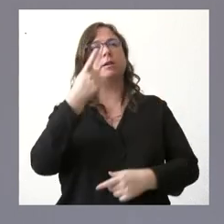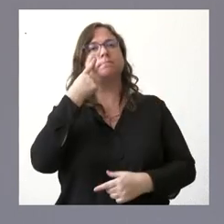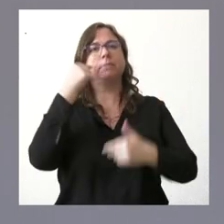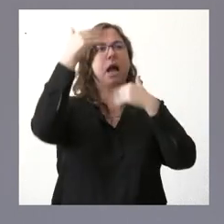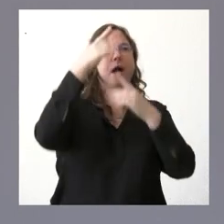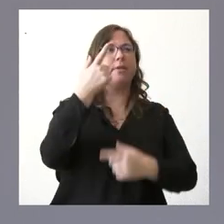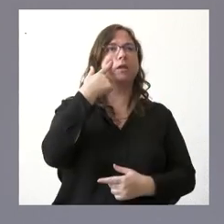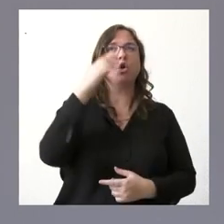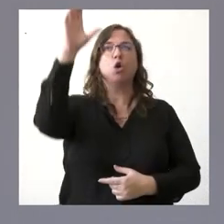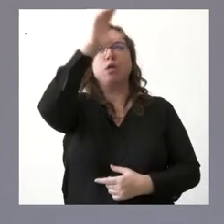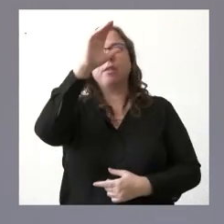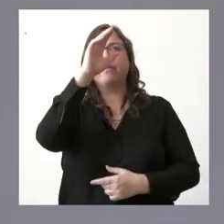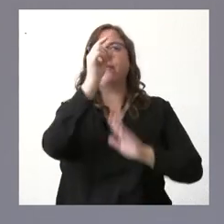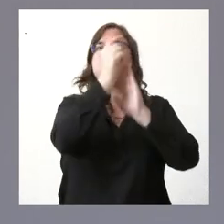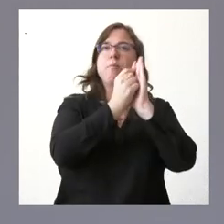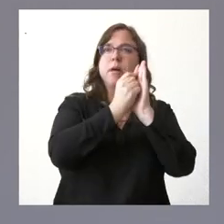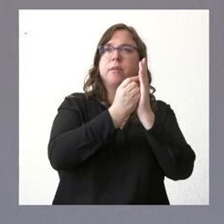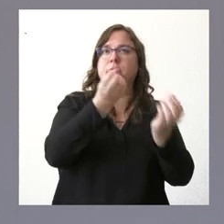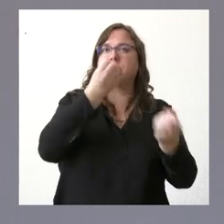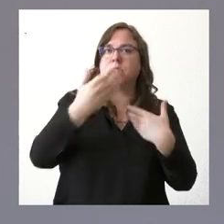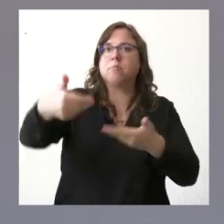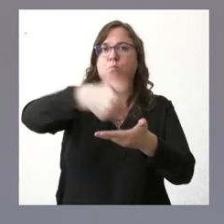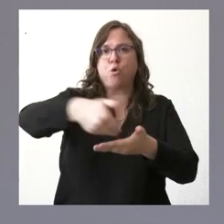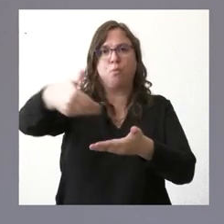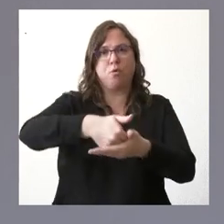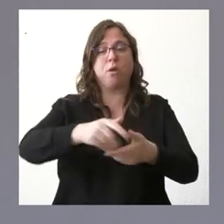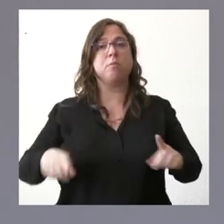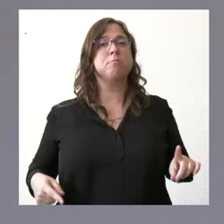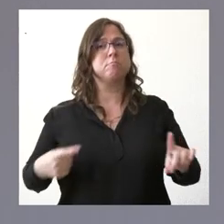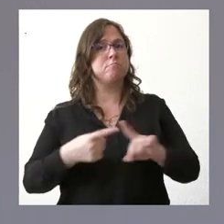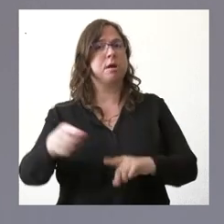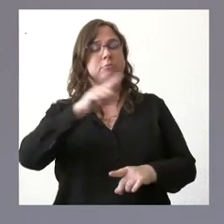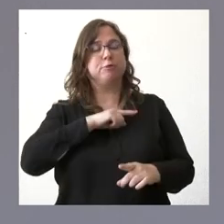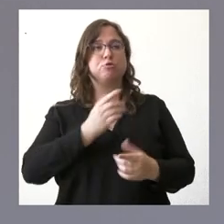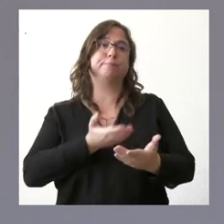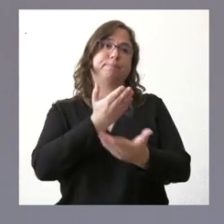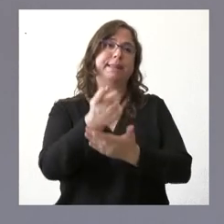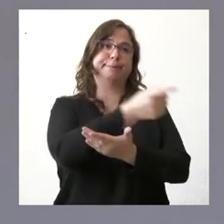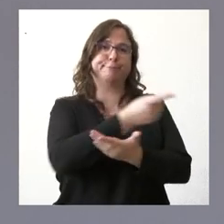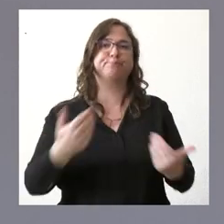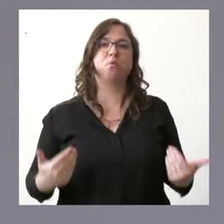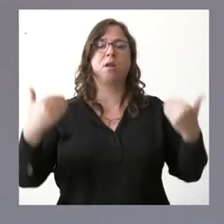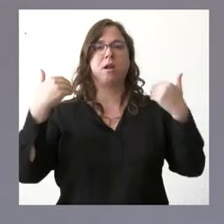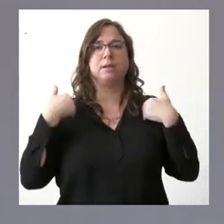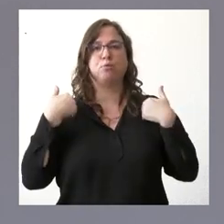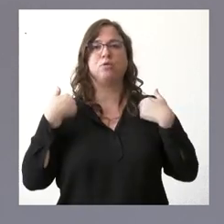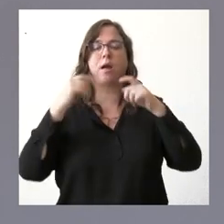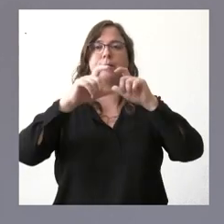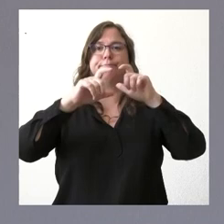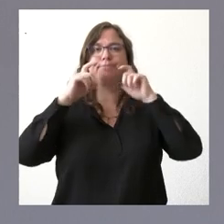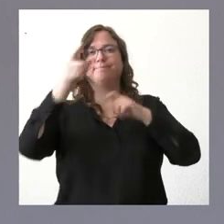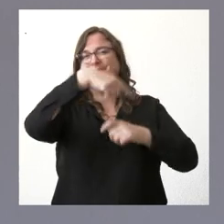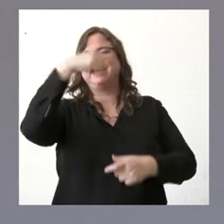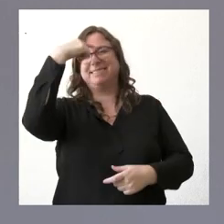que los científicos en ese ámbito puedan proponer y que llamemos al uso responsable de las medidas de protección que todos